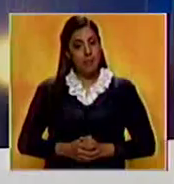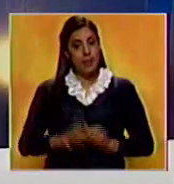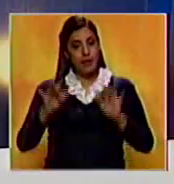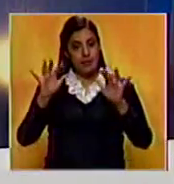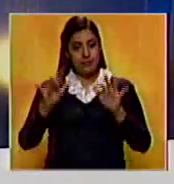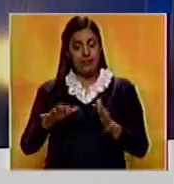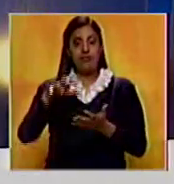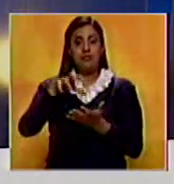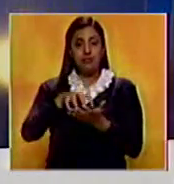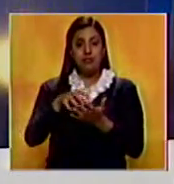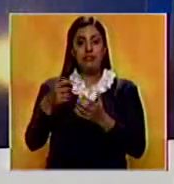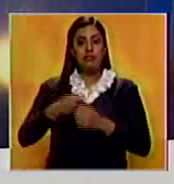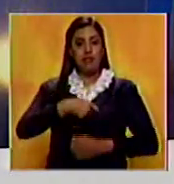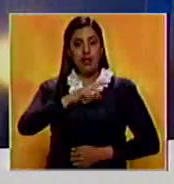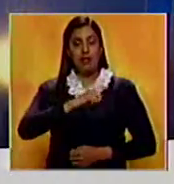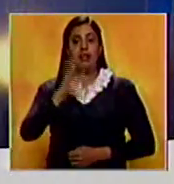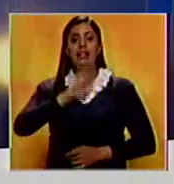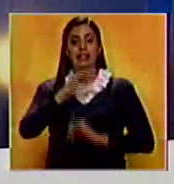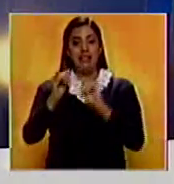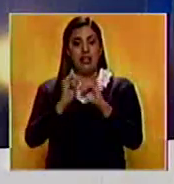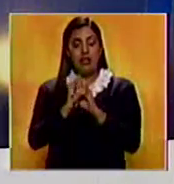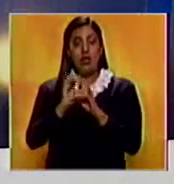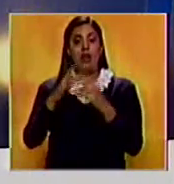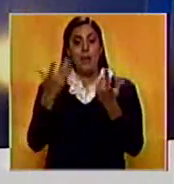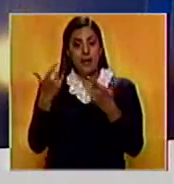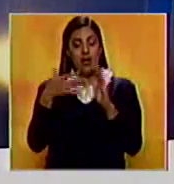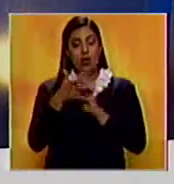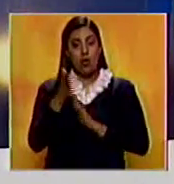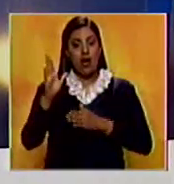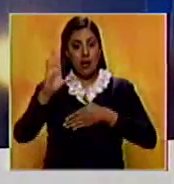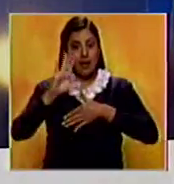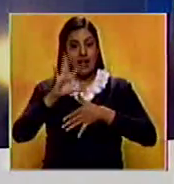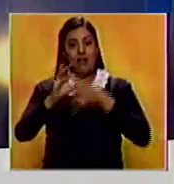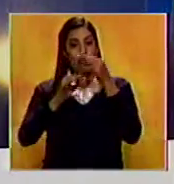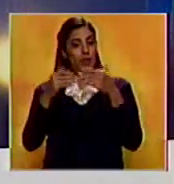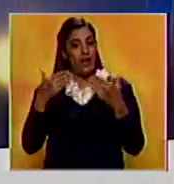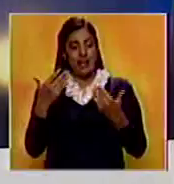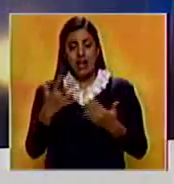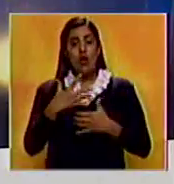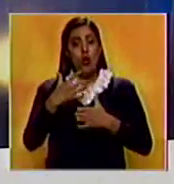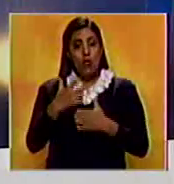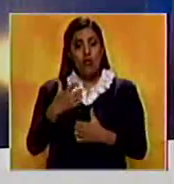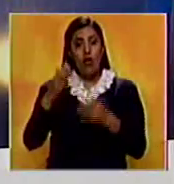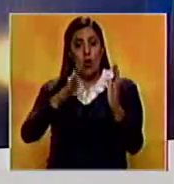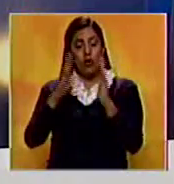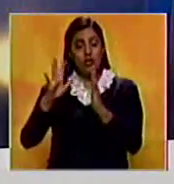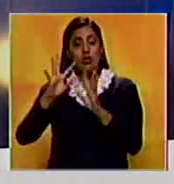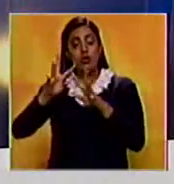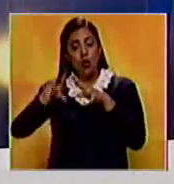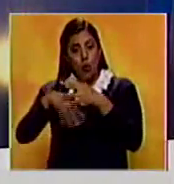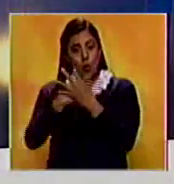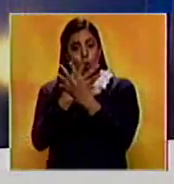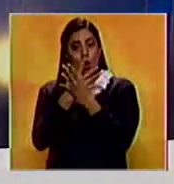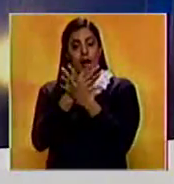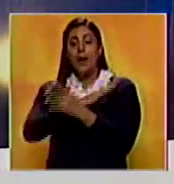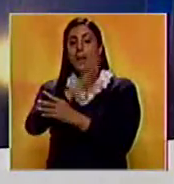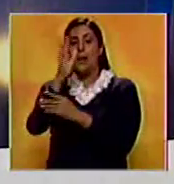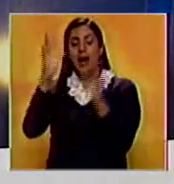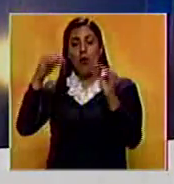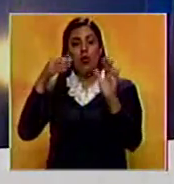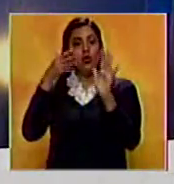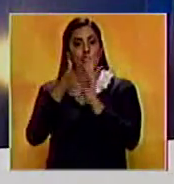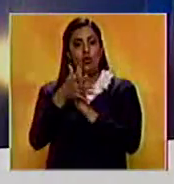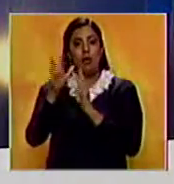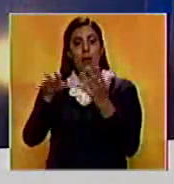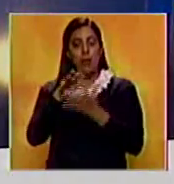El secretario de Estado Español de Cooperación Internacional para Iberoamérica, Fernando García Casas, confía que la Organización de Estados Americanos llegue a un acuerdo